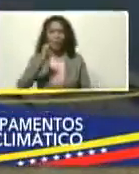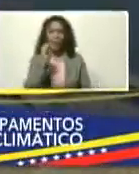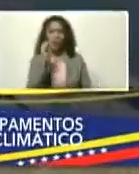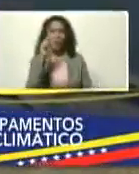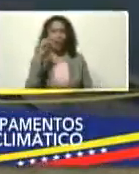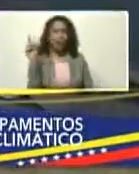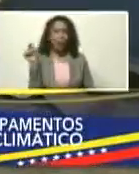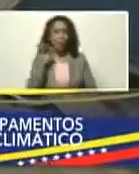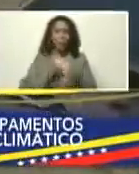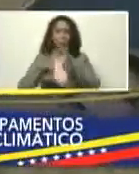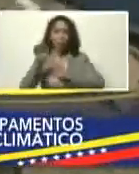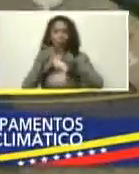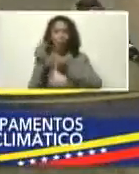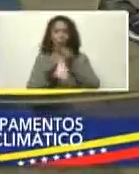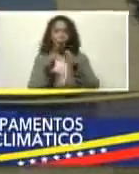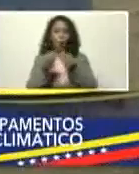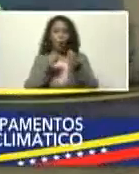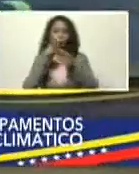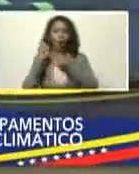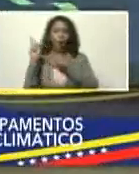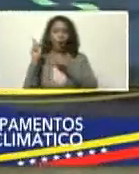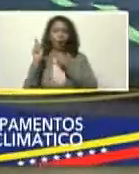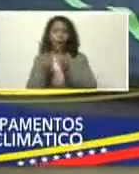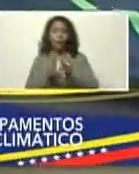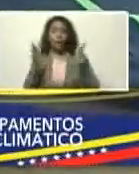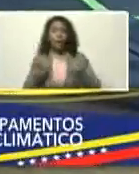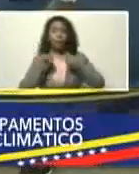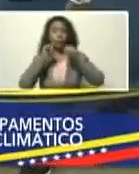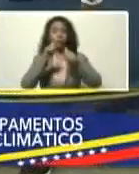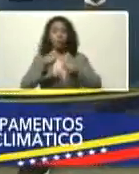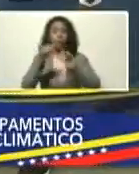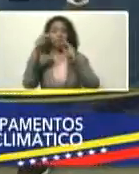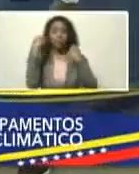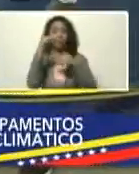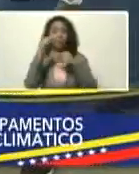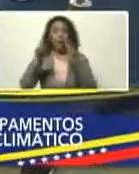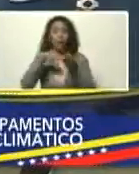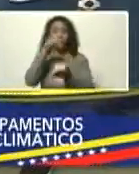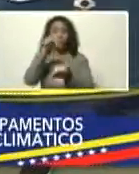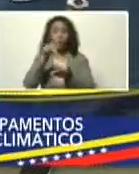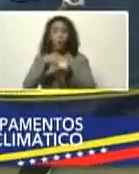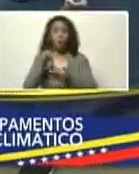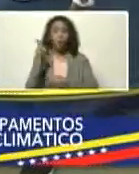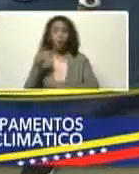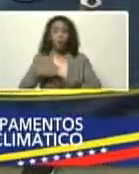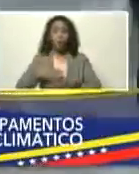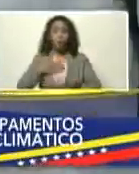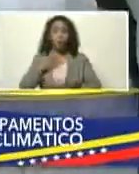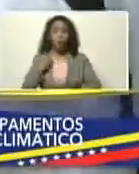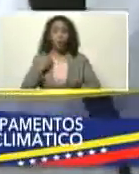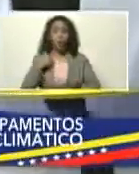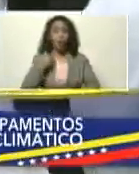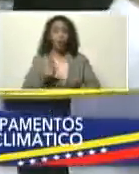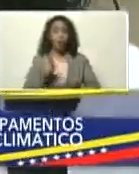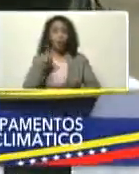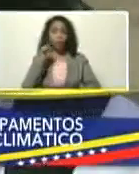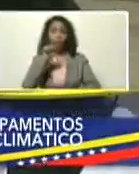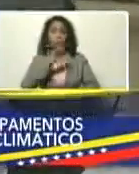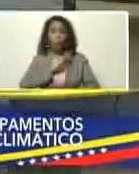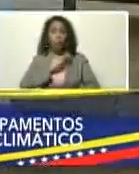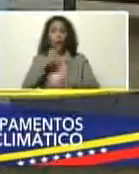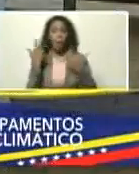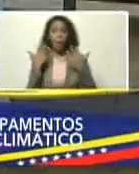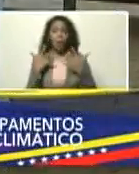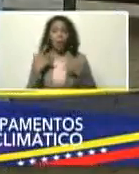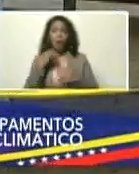hable, de cómo va, esta gran iniciativa, a nivel nacional, y usted pueda tener, bueno, de sus manos, todos